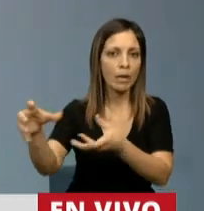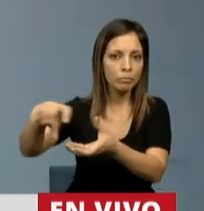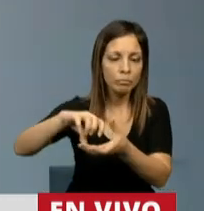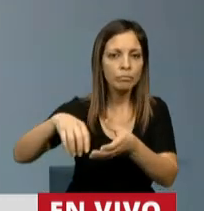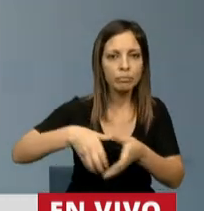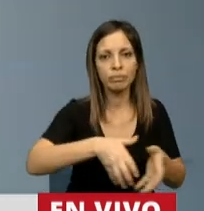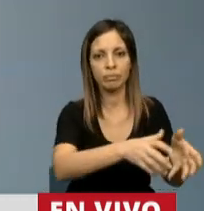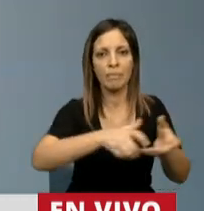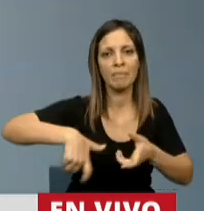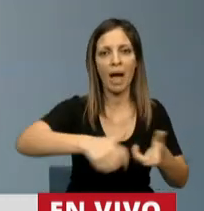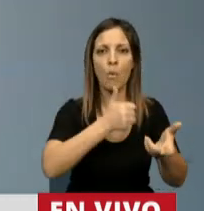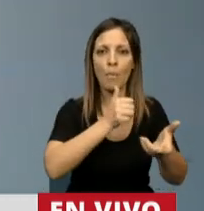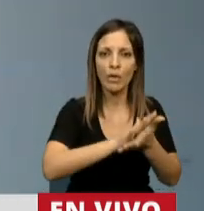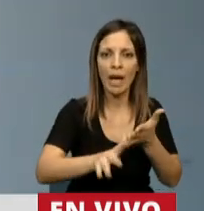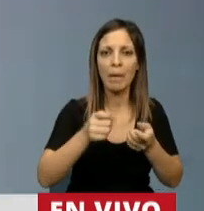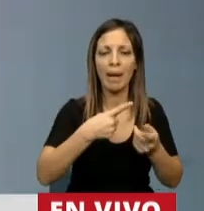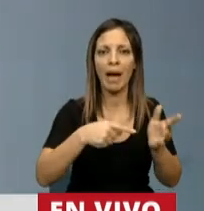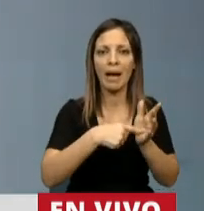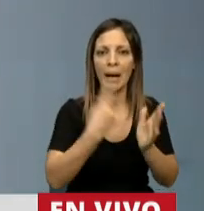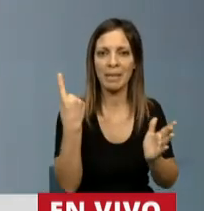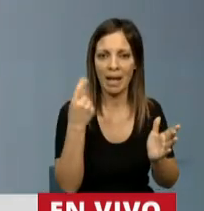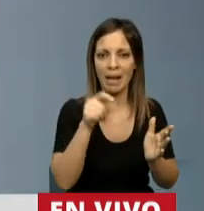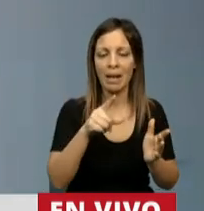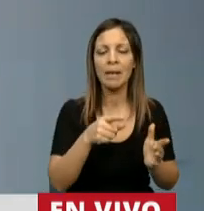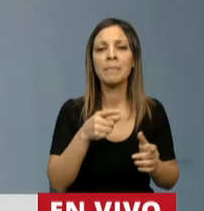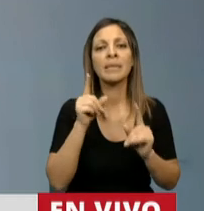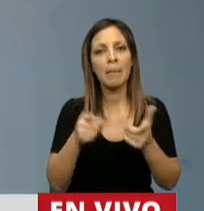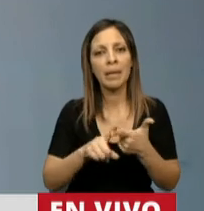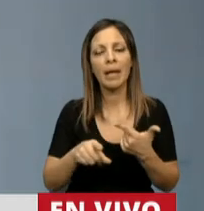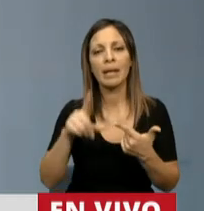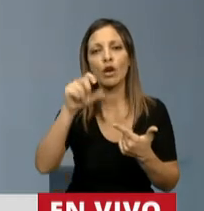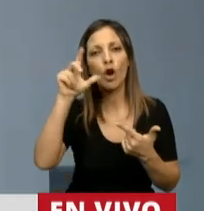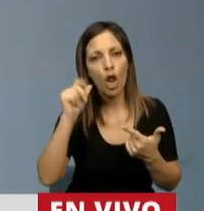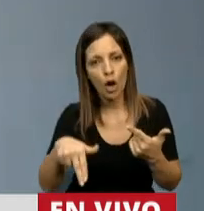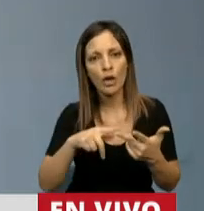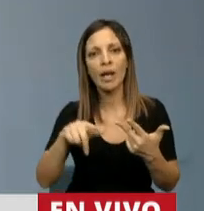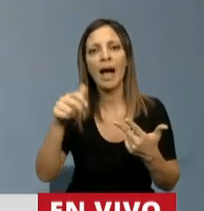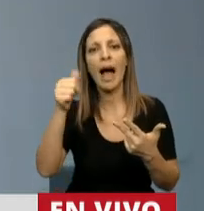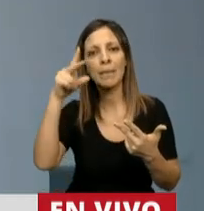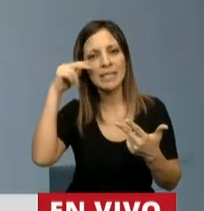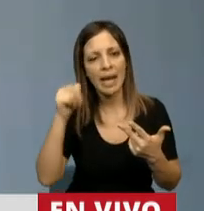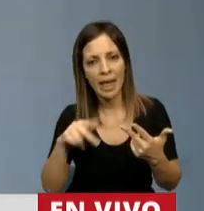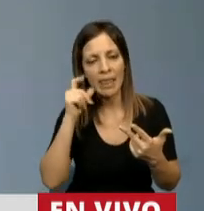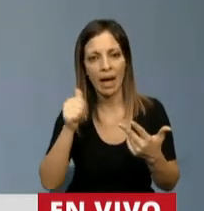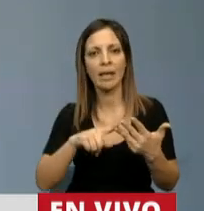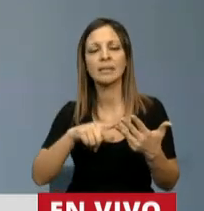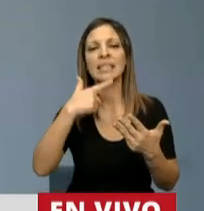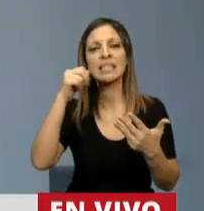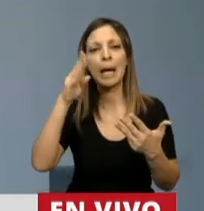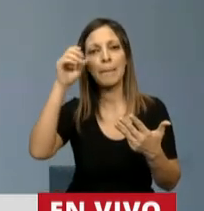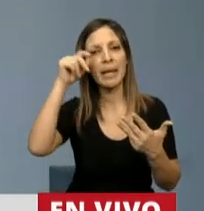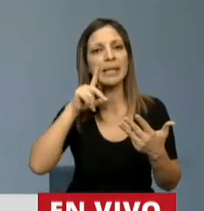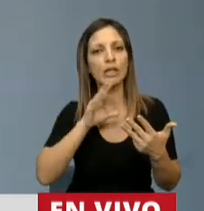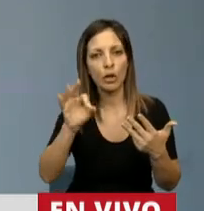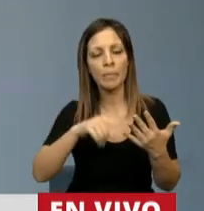sistema de agua potable en la capital, la ciudad de Paraná, en Colonia Avellaneda, en San Benito y en Oro Verde que